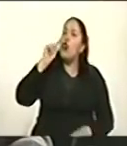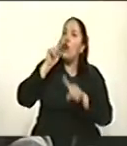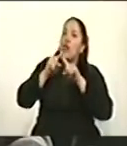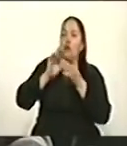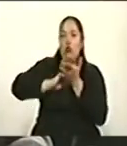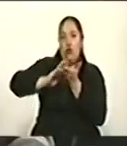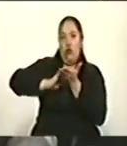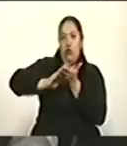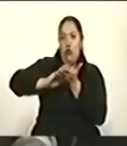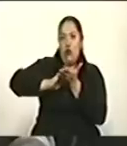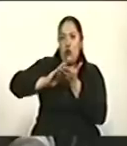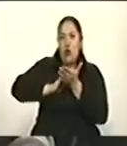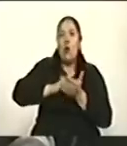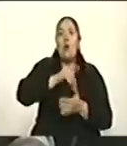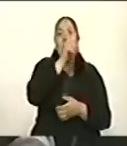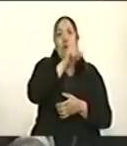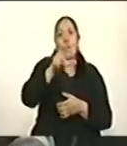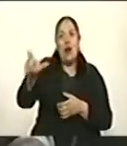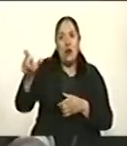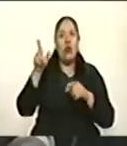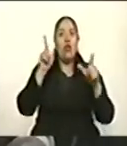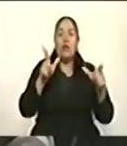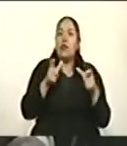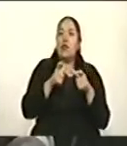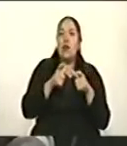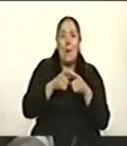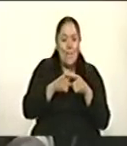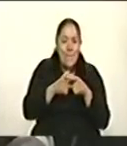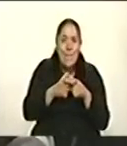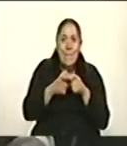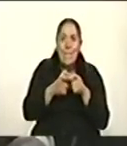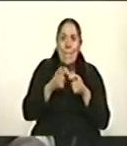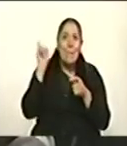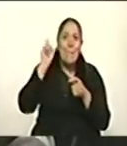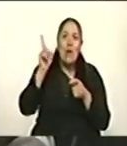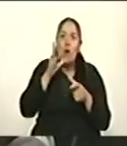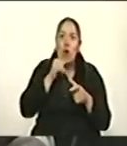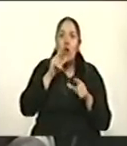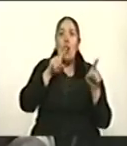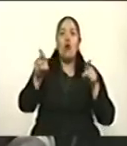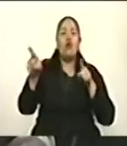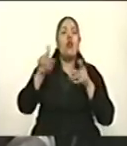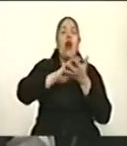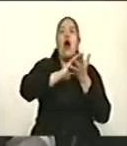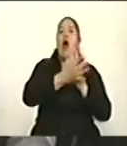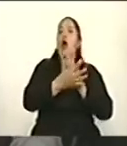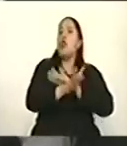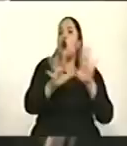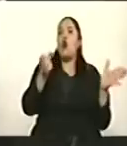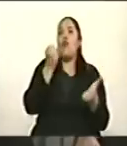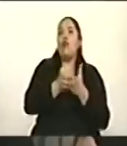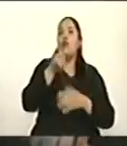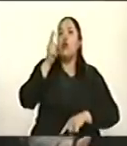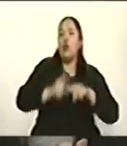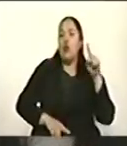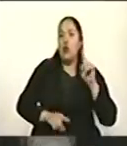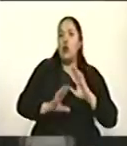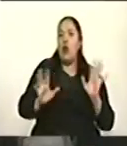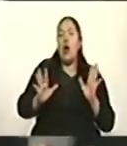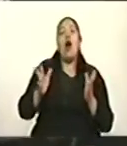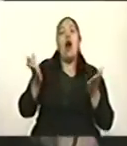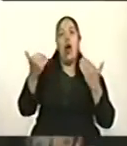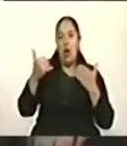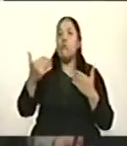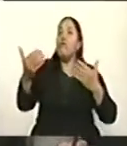problema de los remisos, no puede ser utilizado por quienes quieren destruir el servicio militar obligatorio, porque que presenten su proyecto